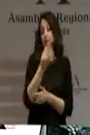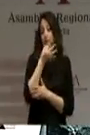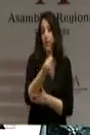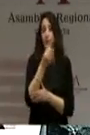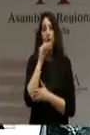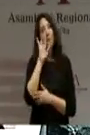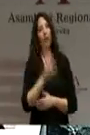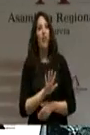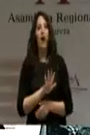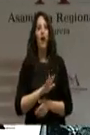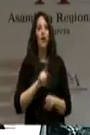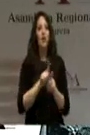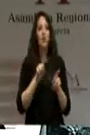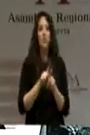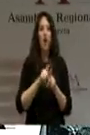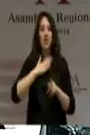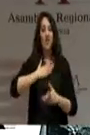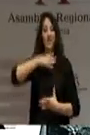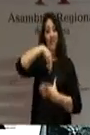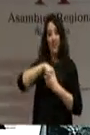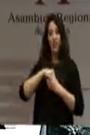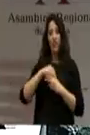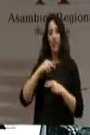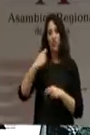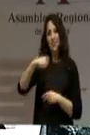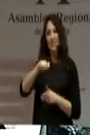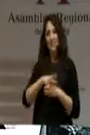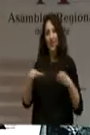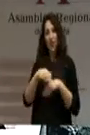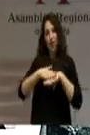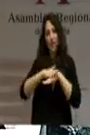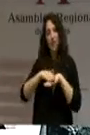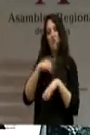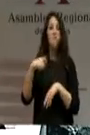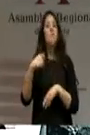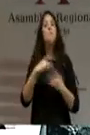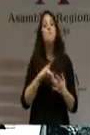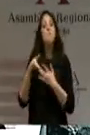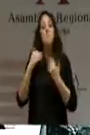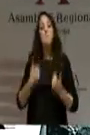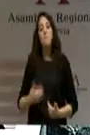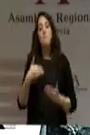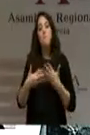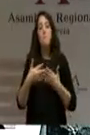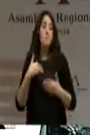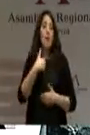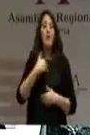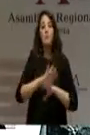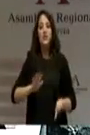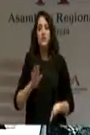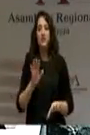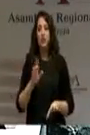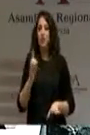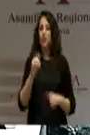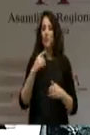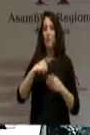un gobierno de coalición de su propio partido que a un presidente para resolver los problemas de la región de Murcia. Sonó su discurso a